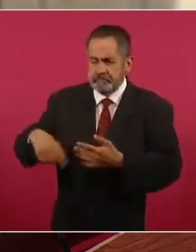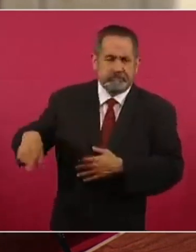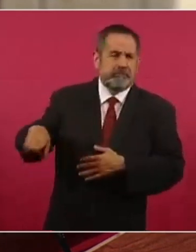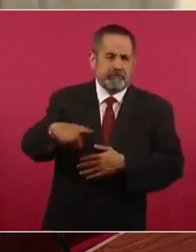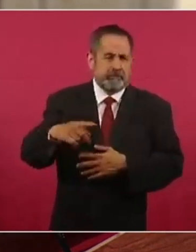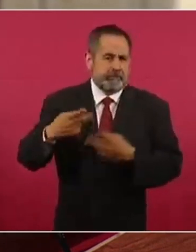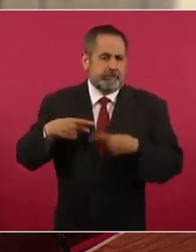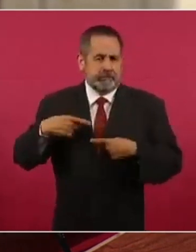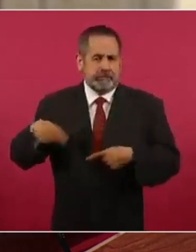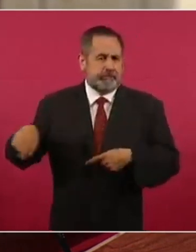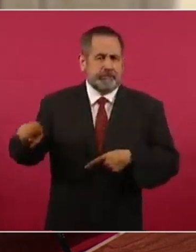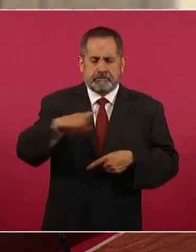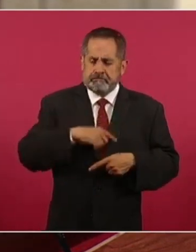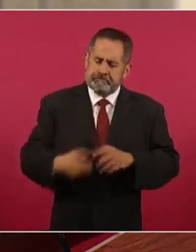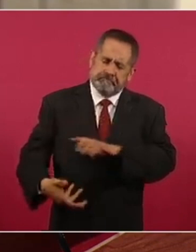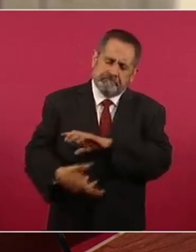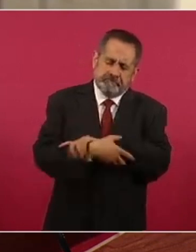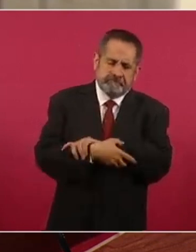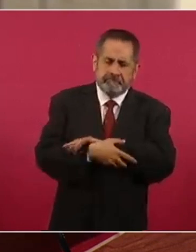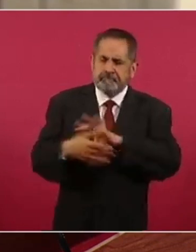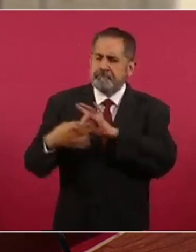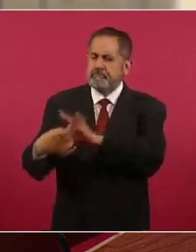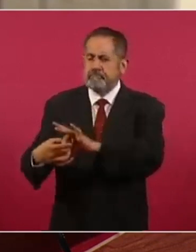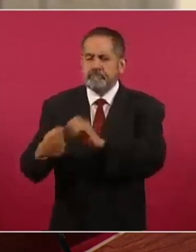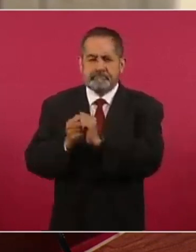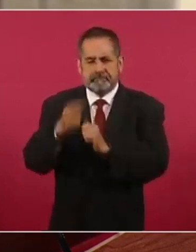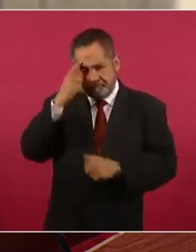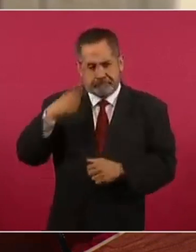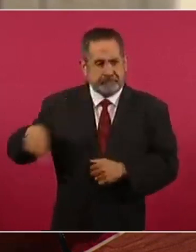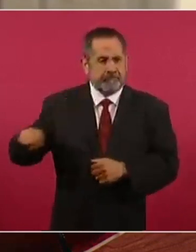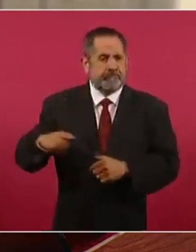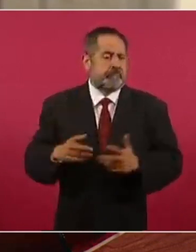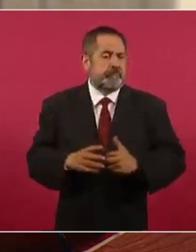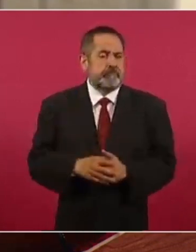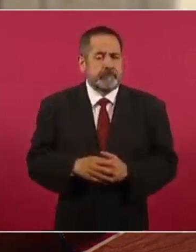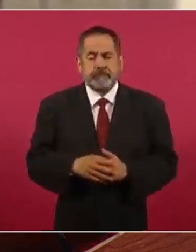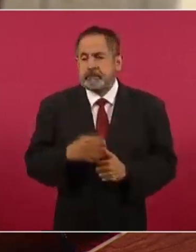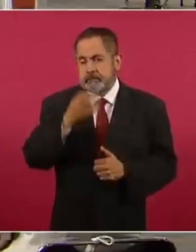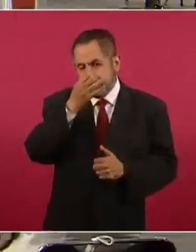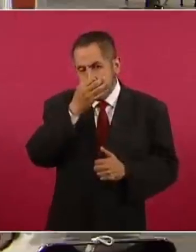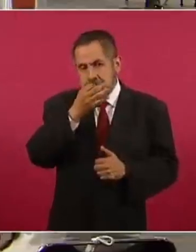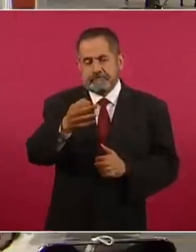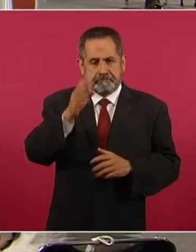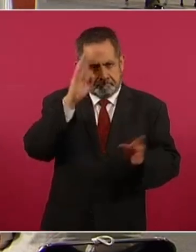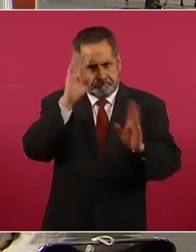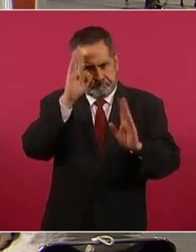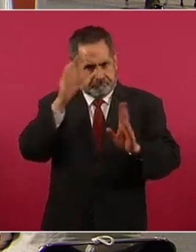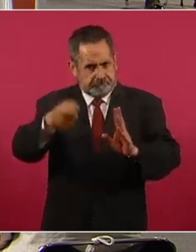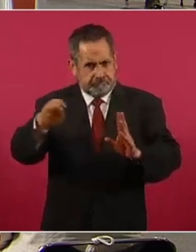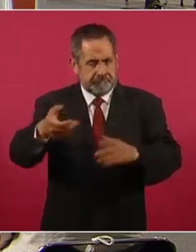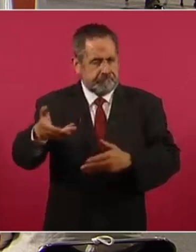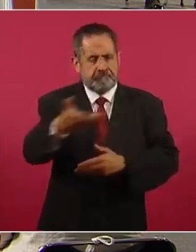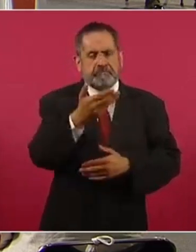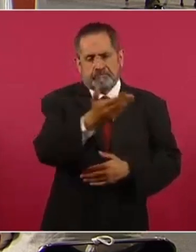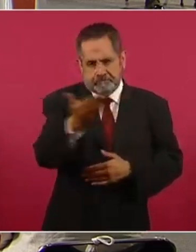nuestra solidaridad y enviarles a ustedes pues un saludo y